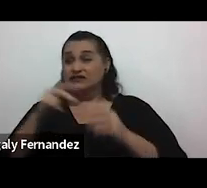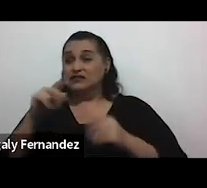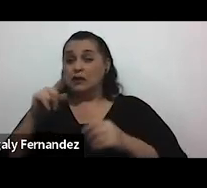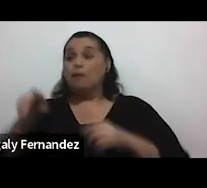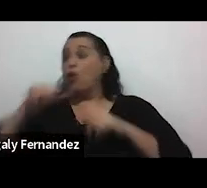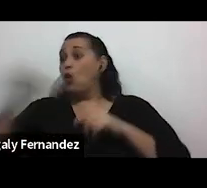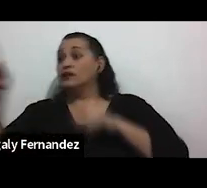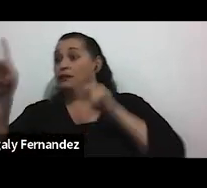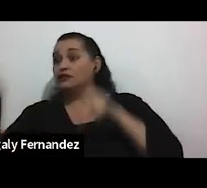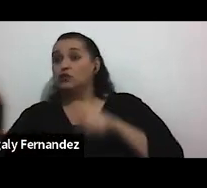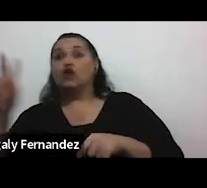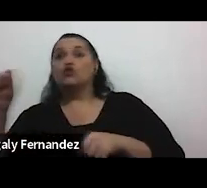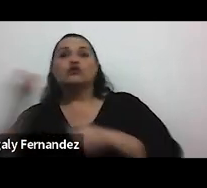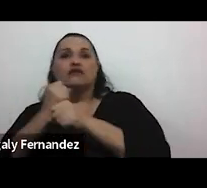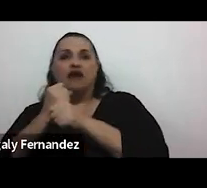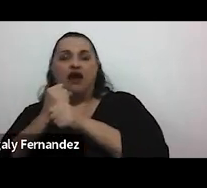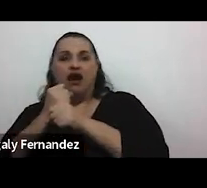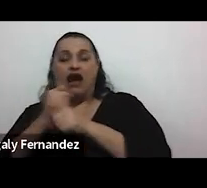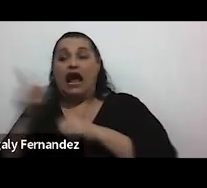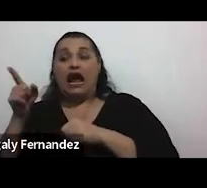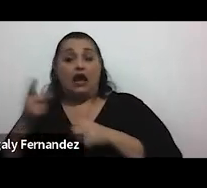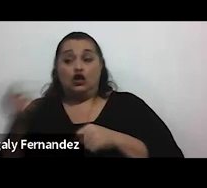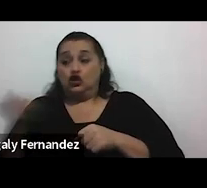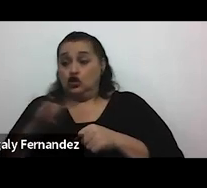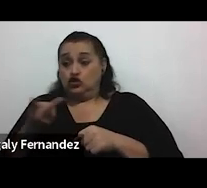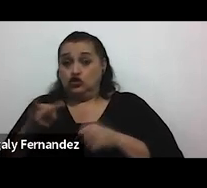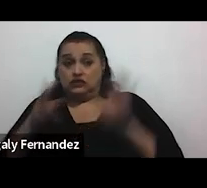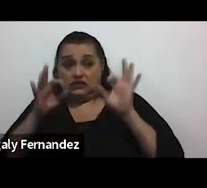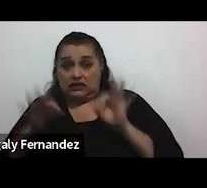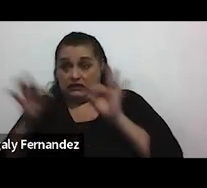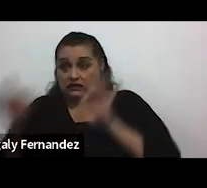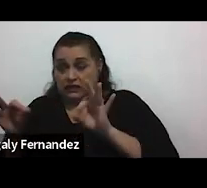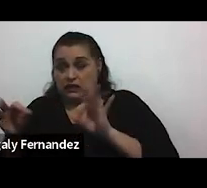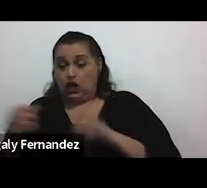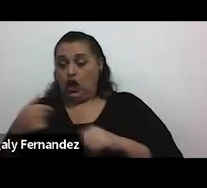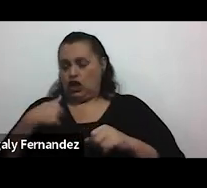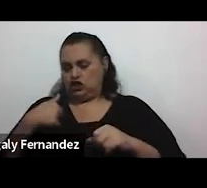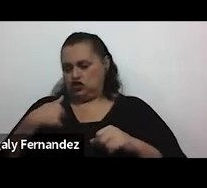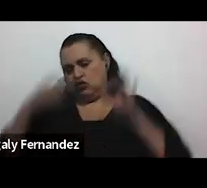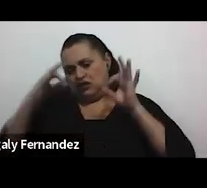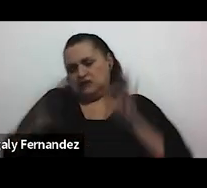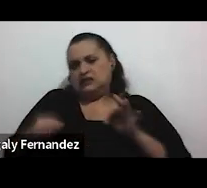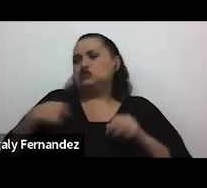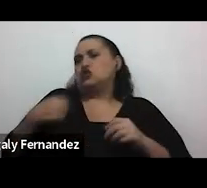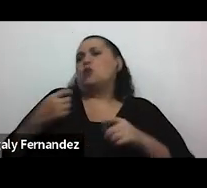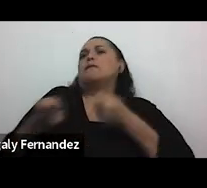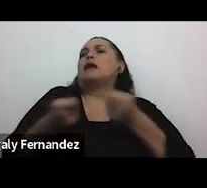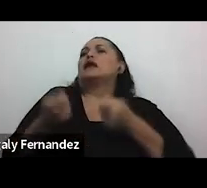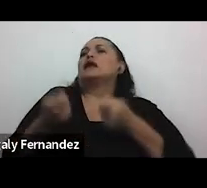trabaja sino porque decidieron o una persona decidió tener el dominio de todo el dinero